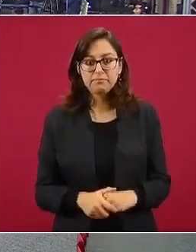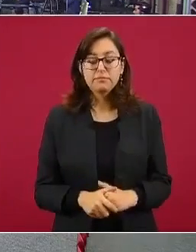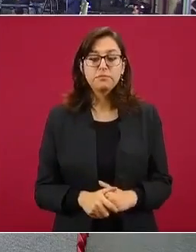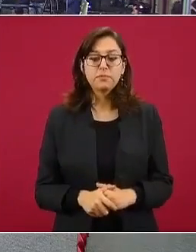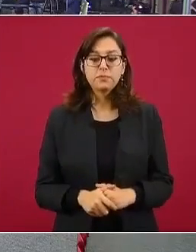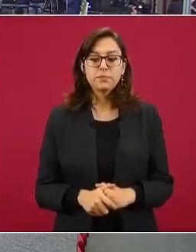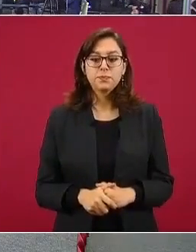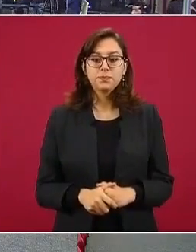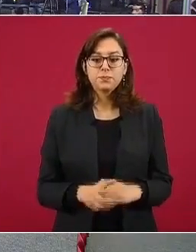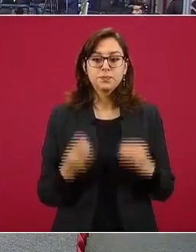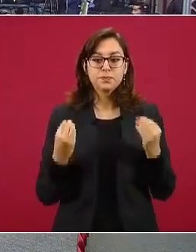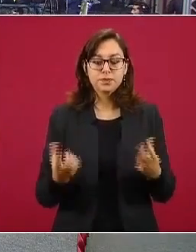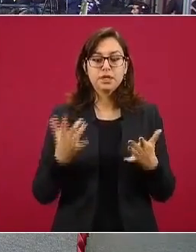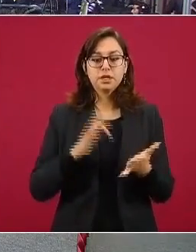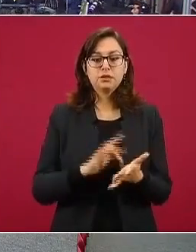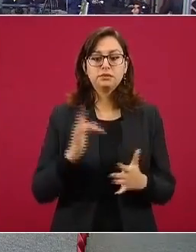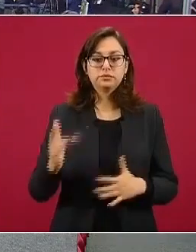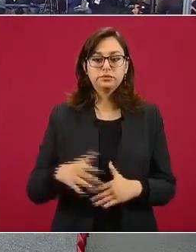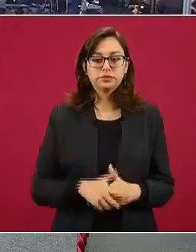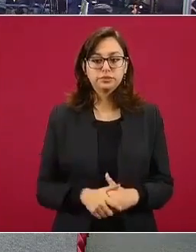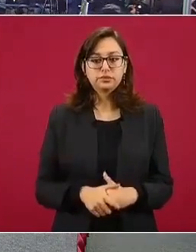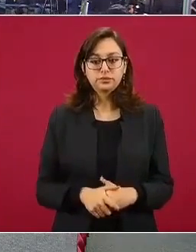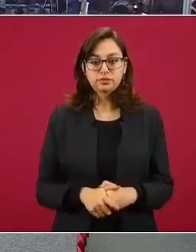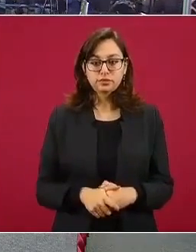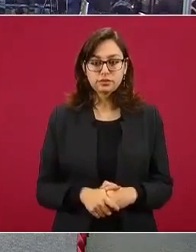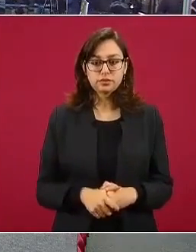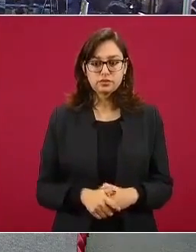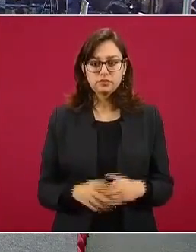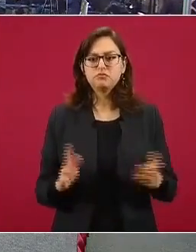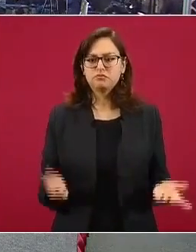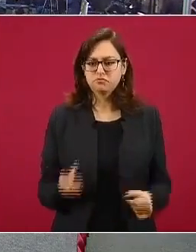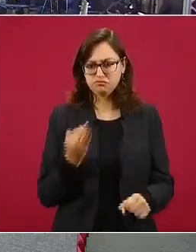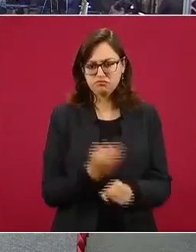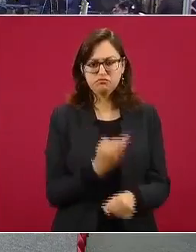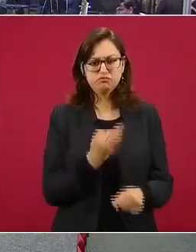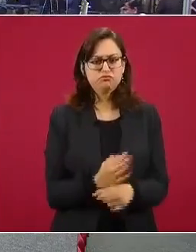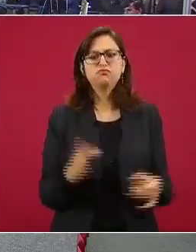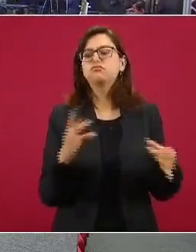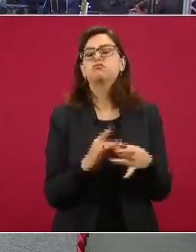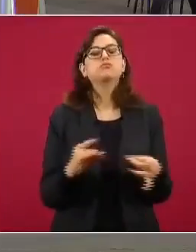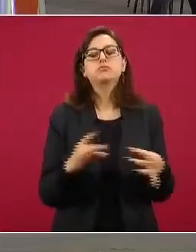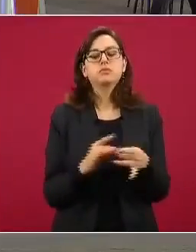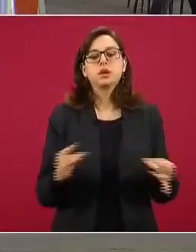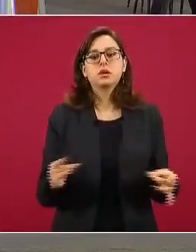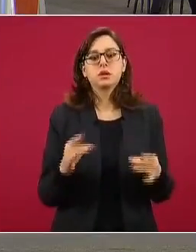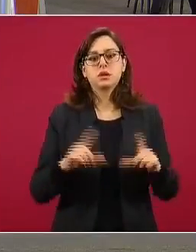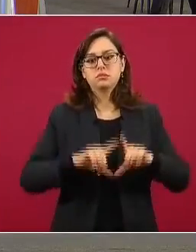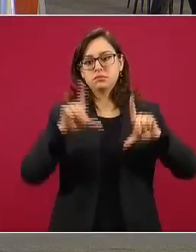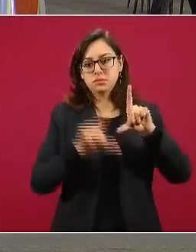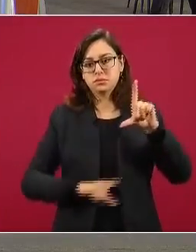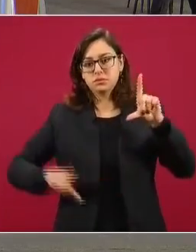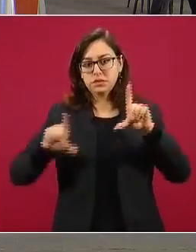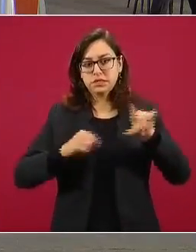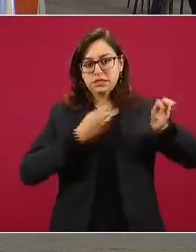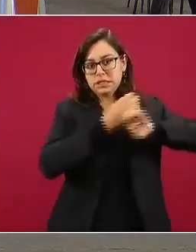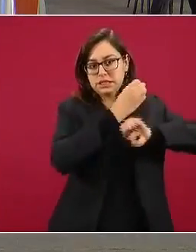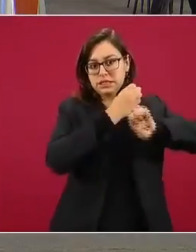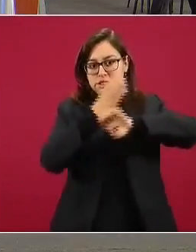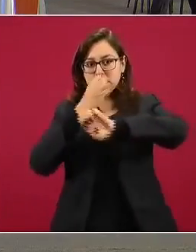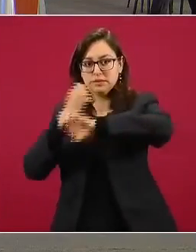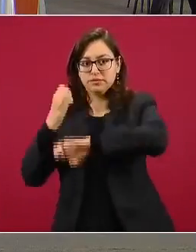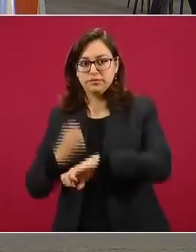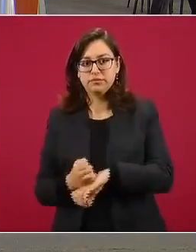Muchas gracias. Para exponer, como hemos hecho en otras ocasiones, la panorámica del país, entidad por entidad,